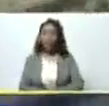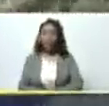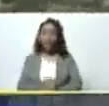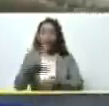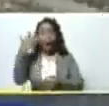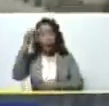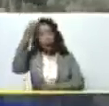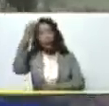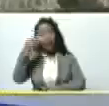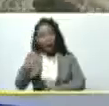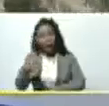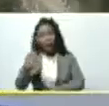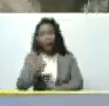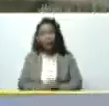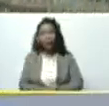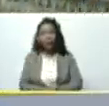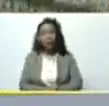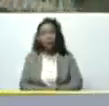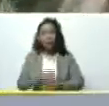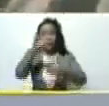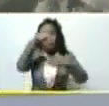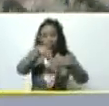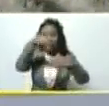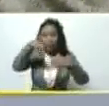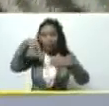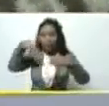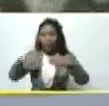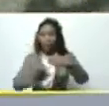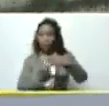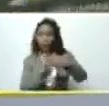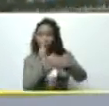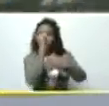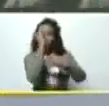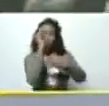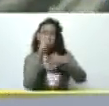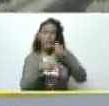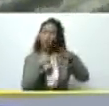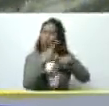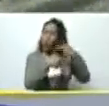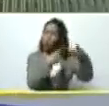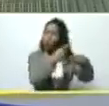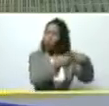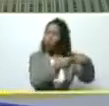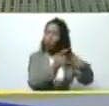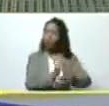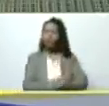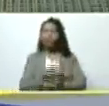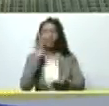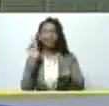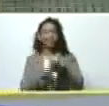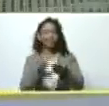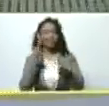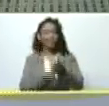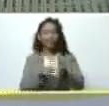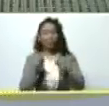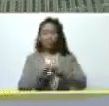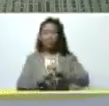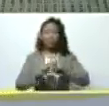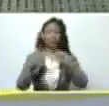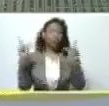hay que creer sembrar producir de verdad es impresionante